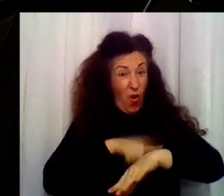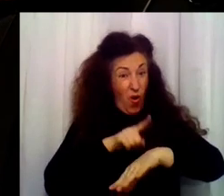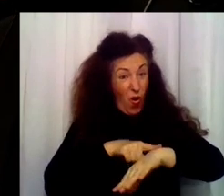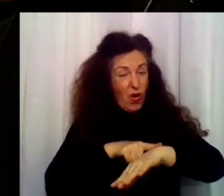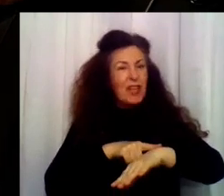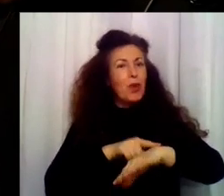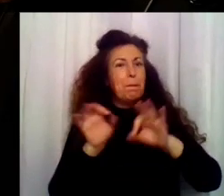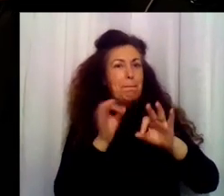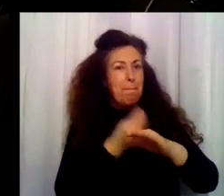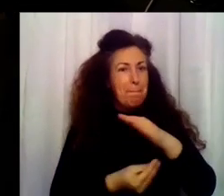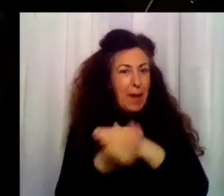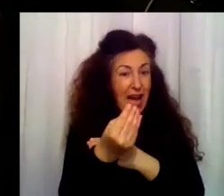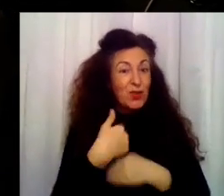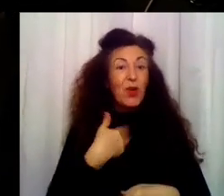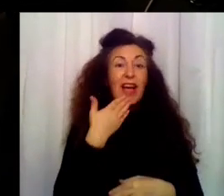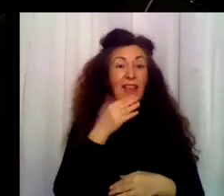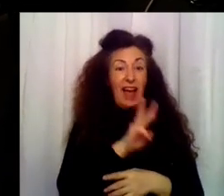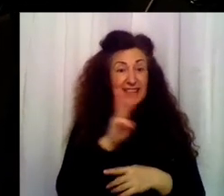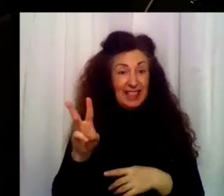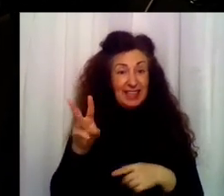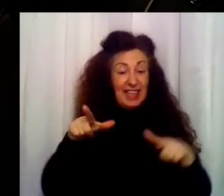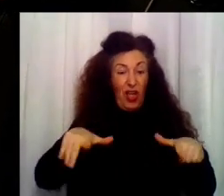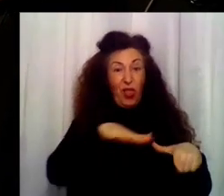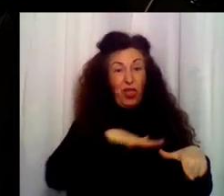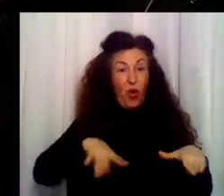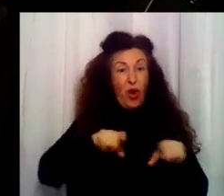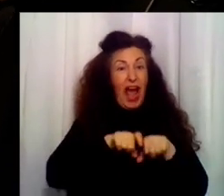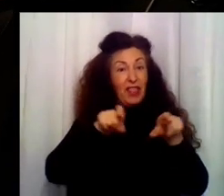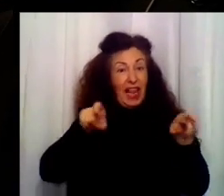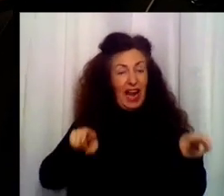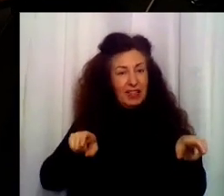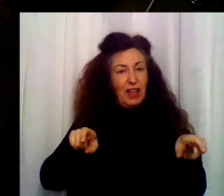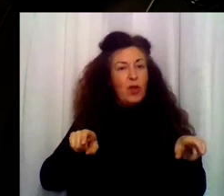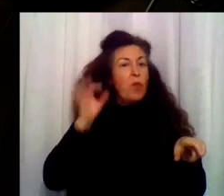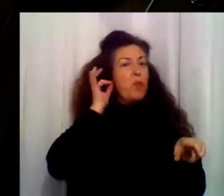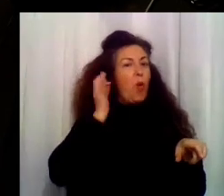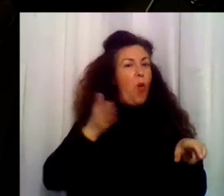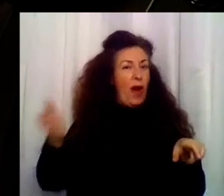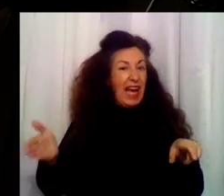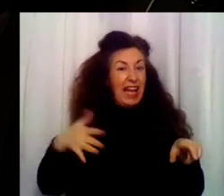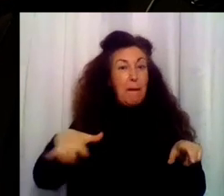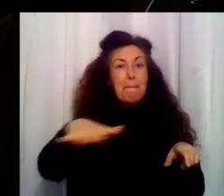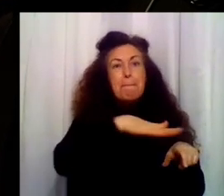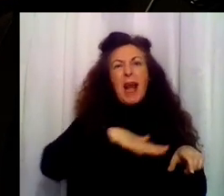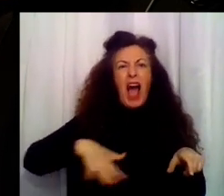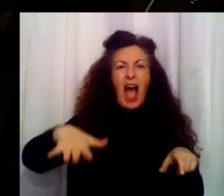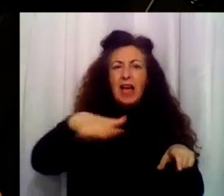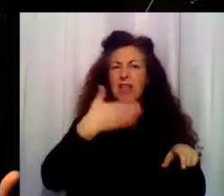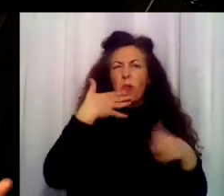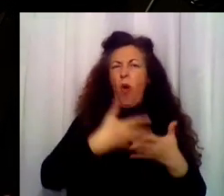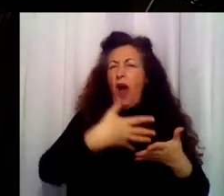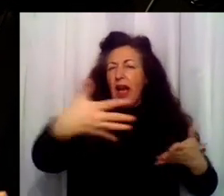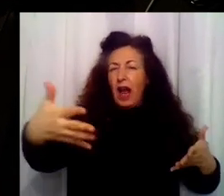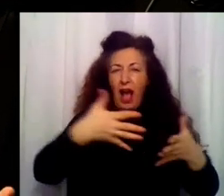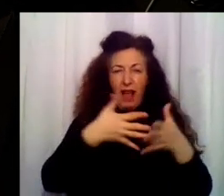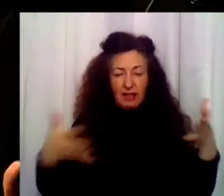años. En la planta de dilatación solo había una mujer más. Dijo la enfermera. Esta planta se nos ha quedado grande. Y